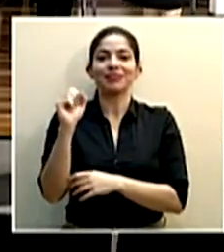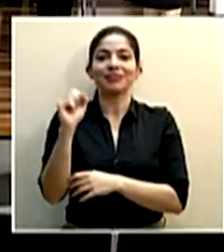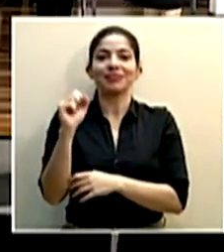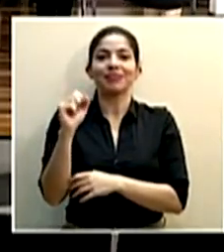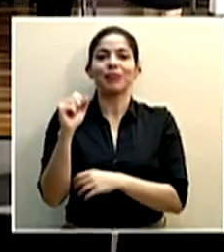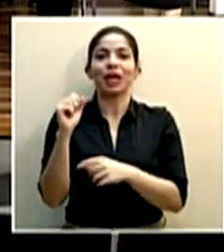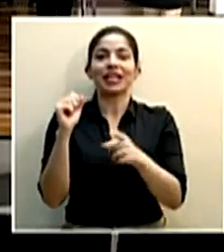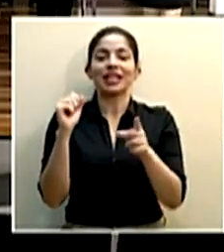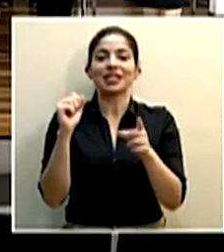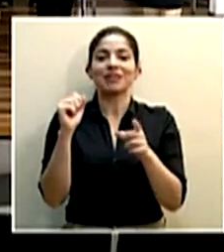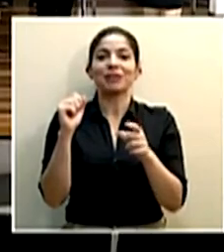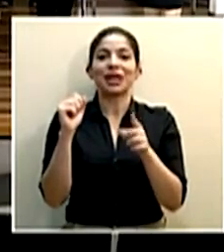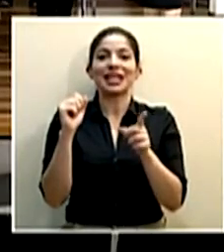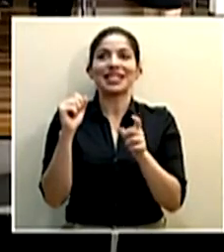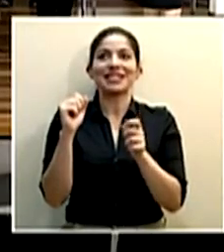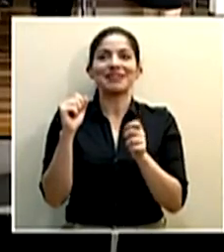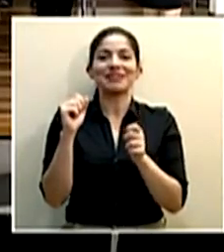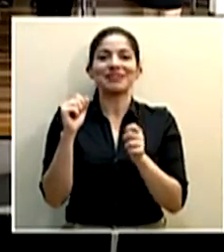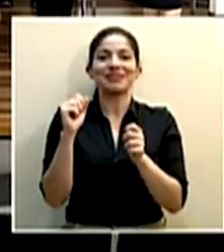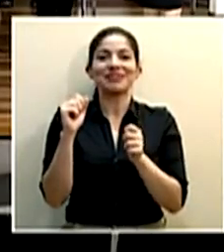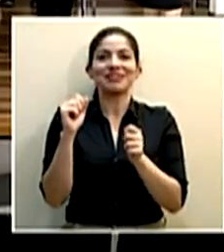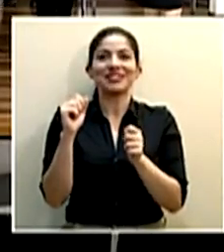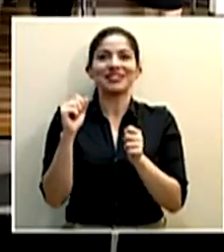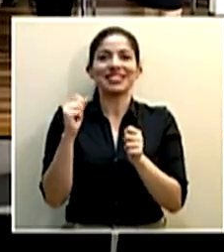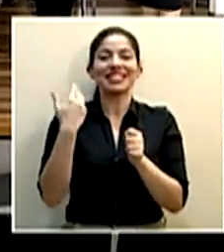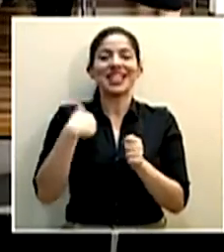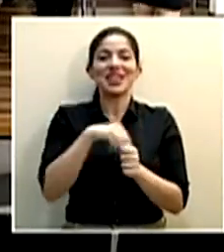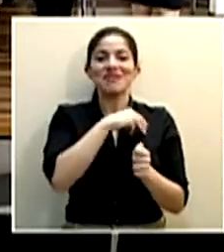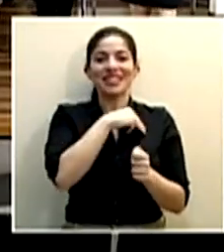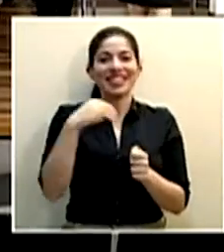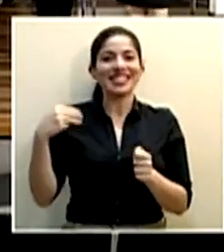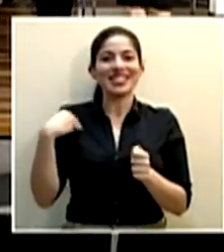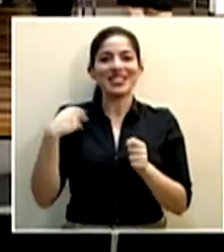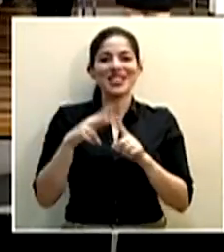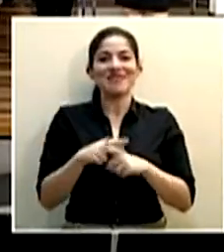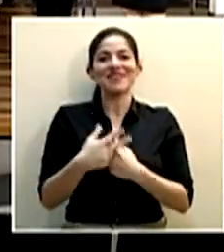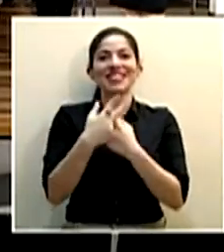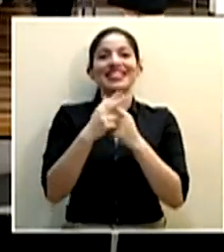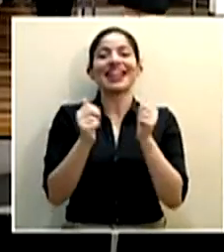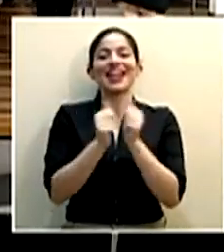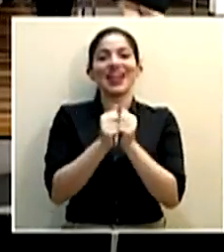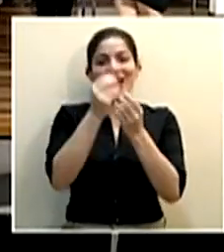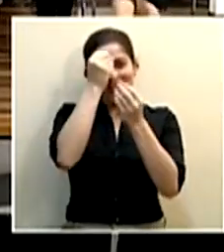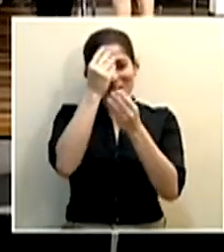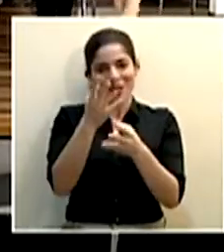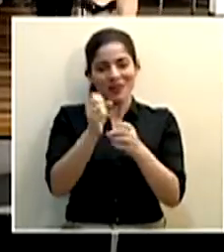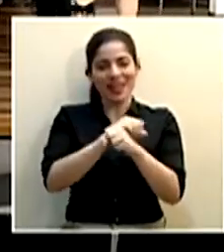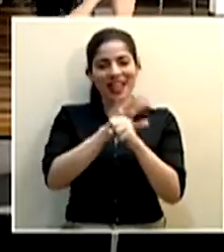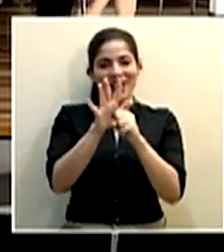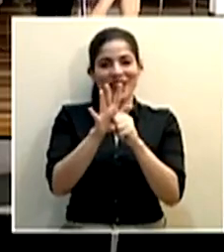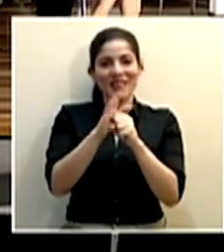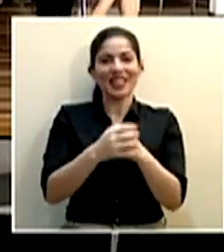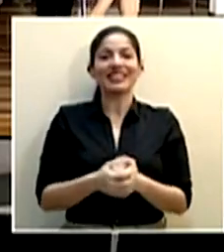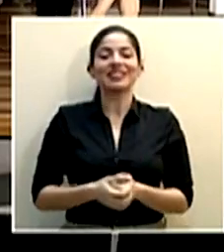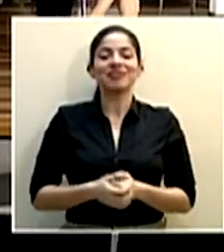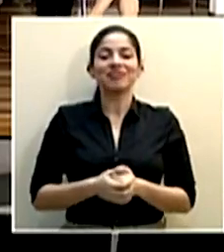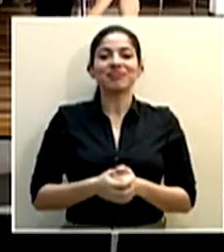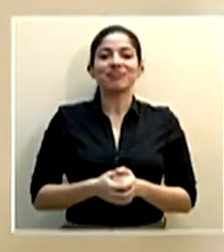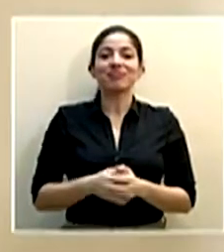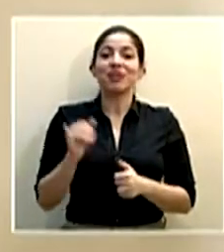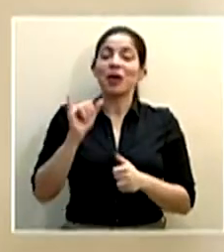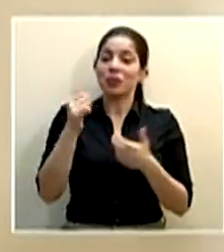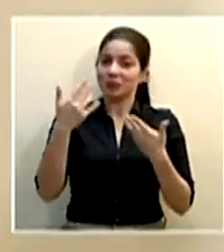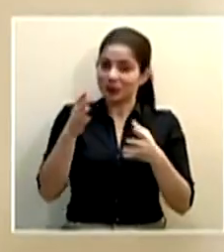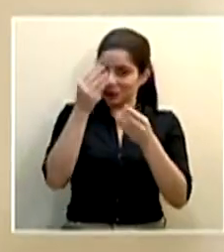Por favor, señor ministro. El señor ministro va a continuar con el reporte del COVID-19. Sí, como habíamos